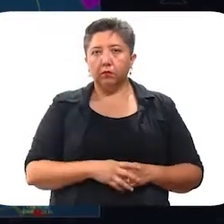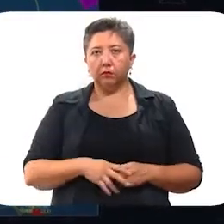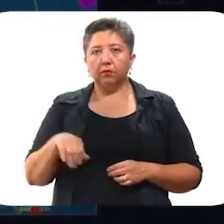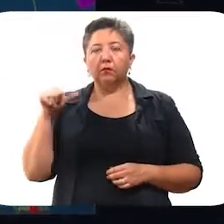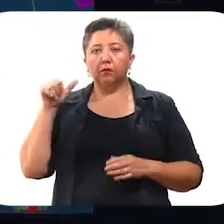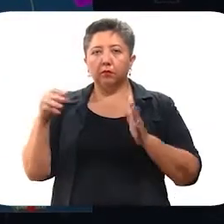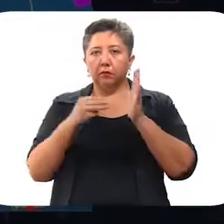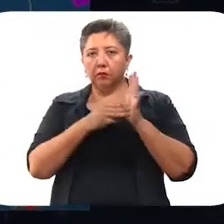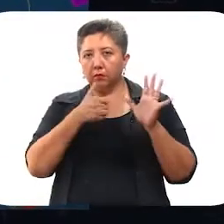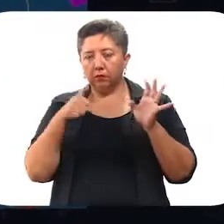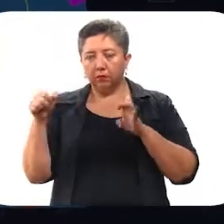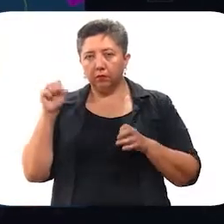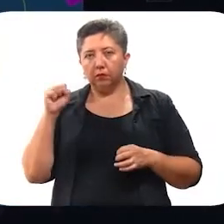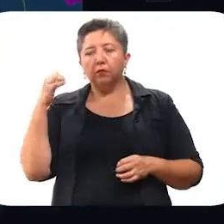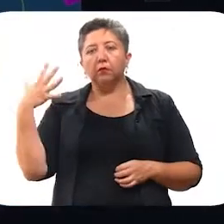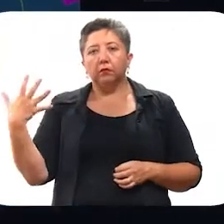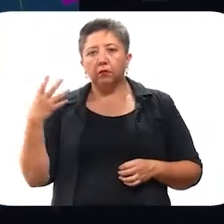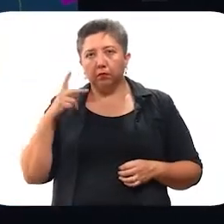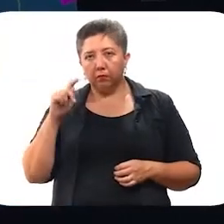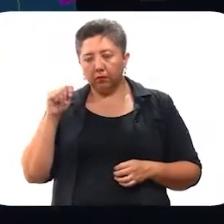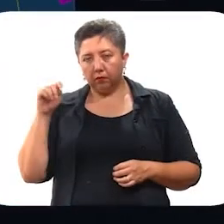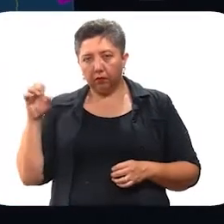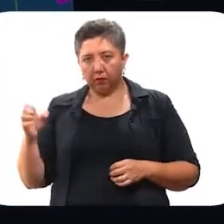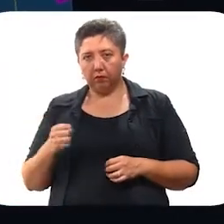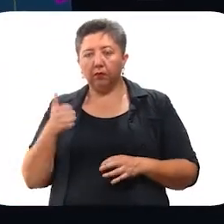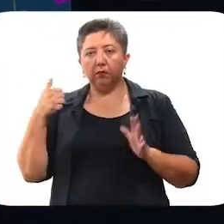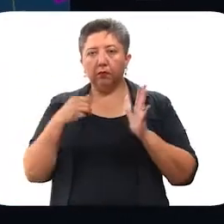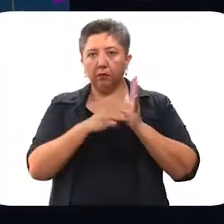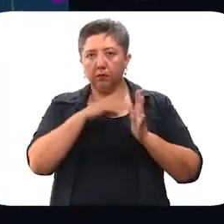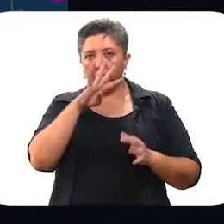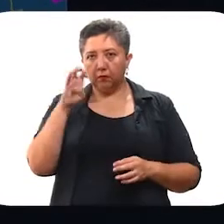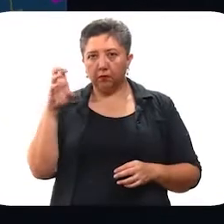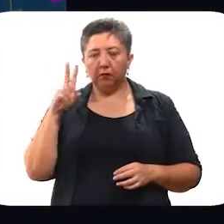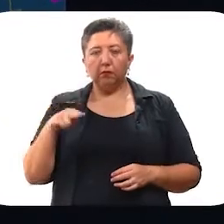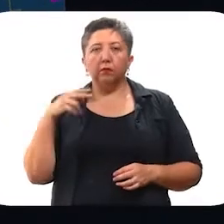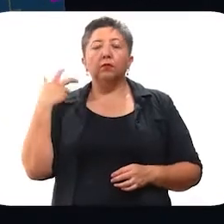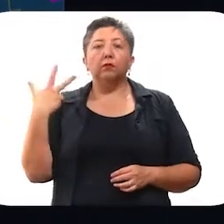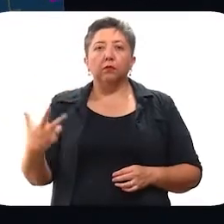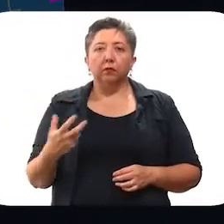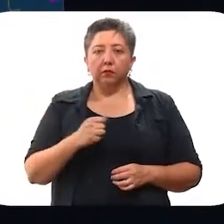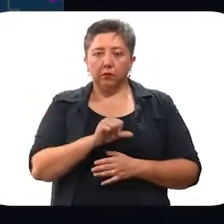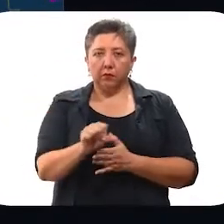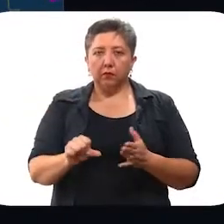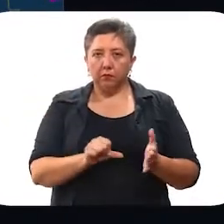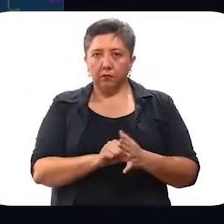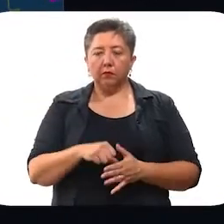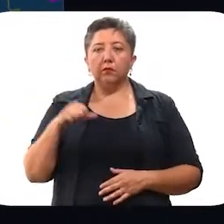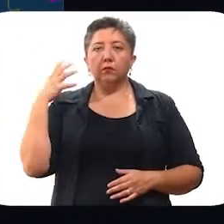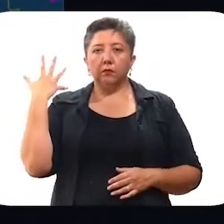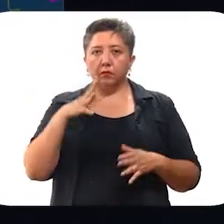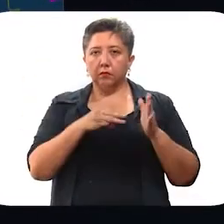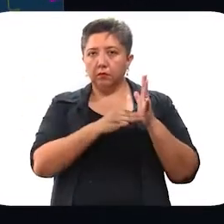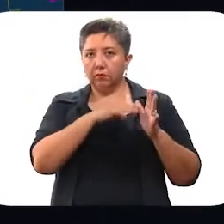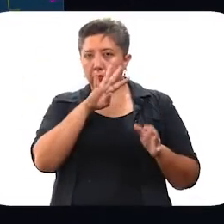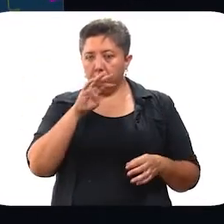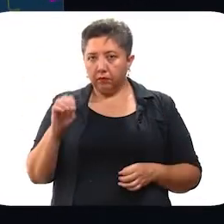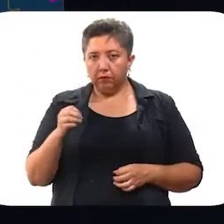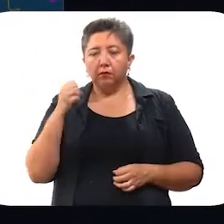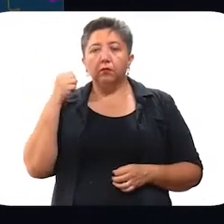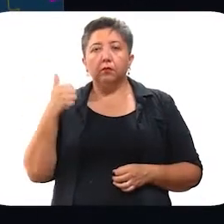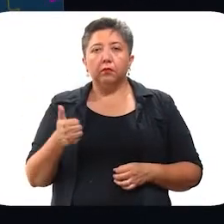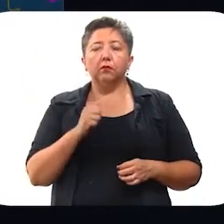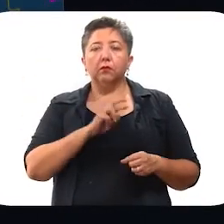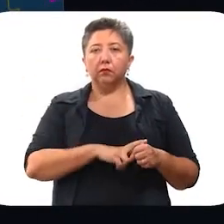16 mil 665 tu lakenil. 6 mil 488 tu chumukil. 10 mil 906 tu nojolil. 16 mil